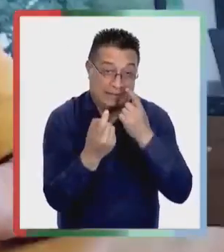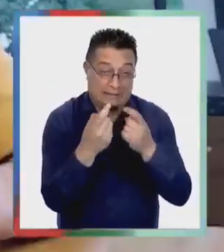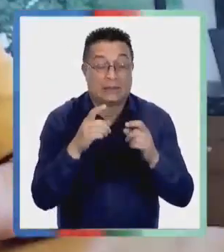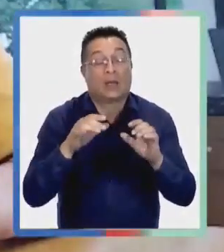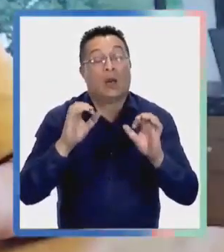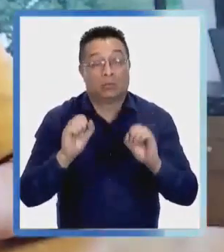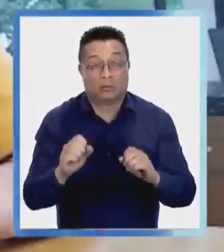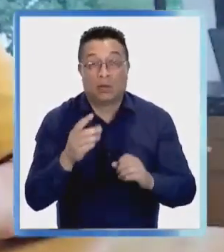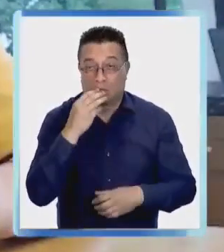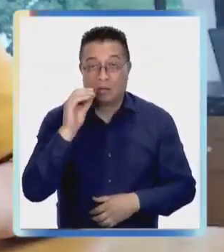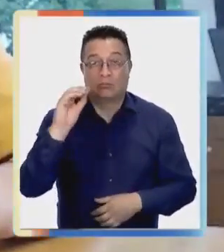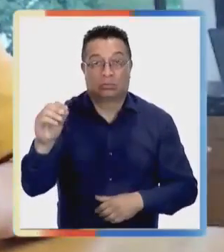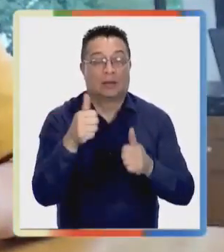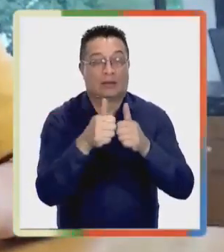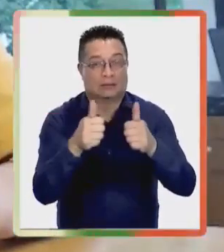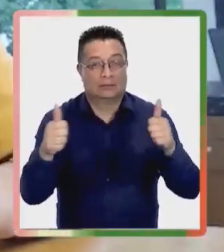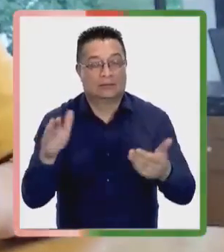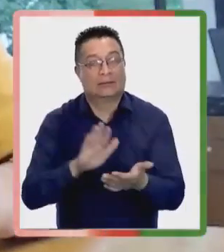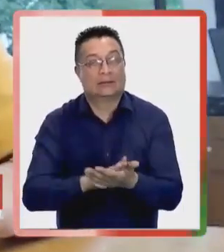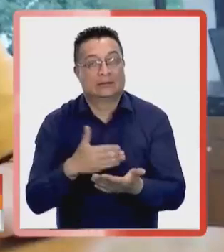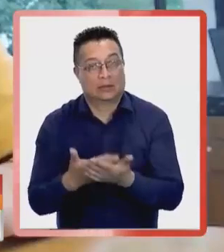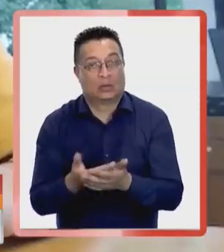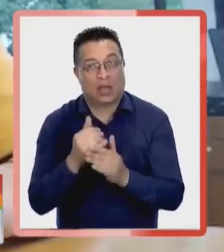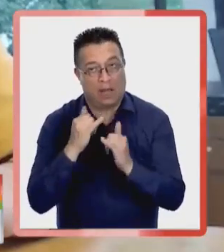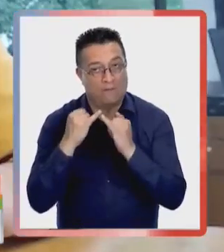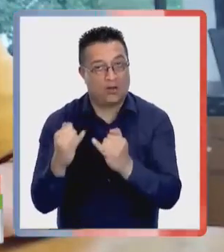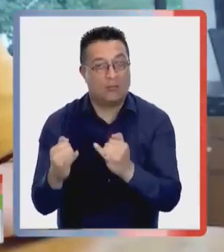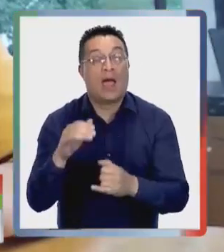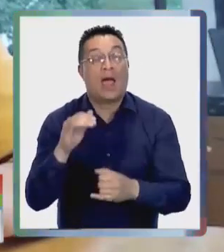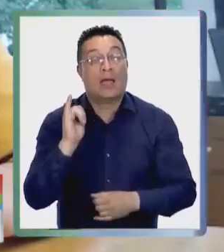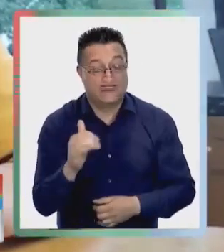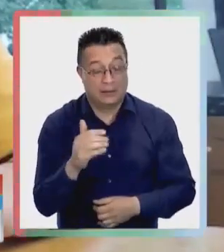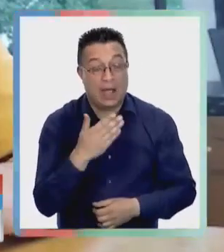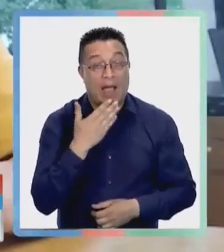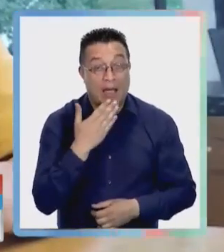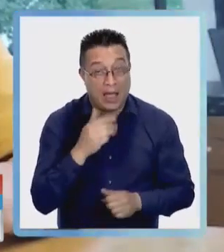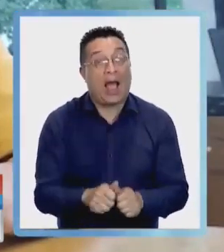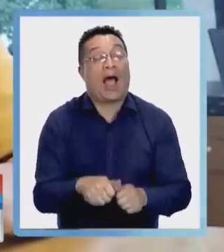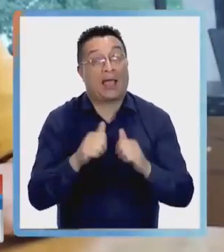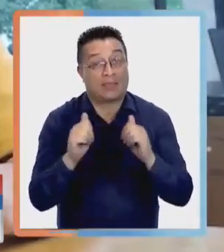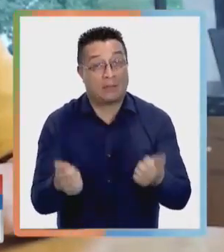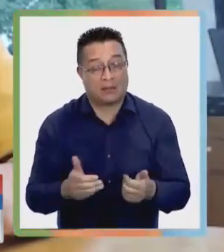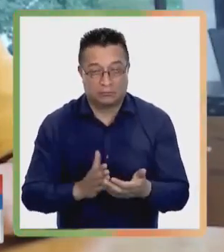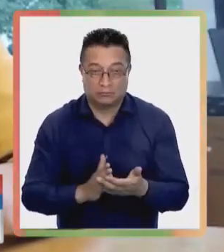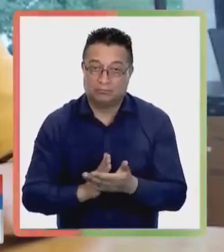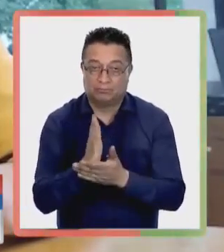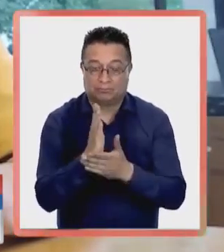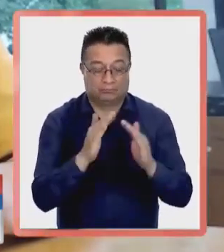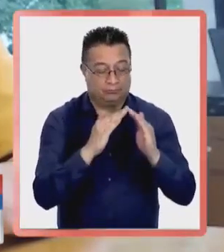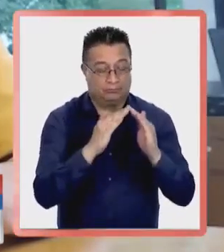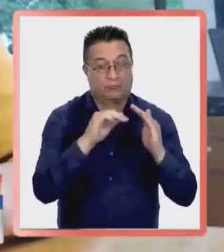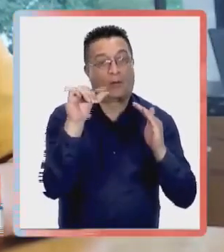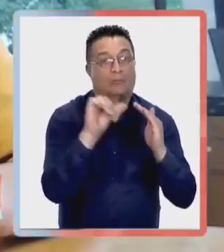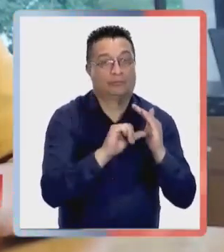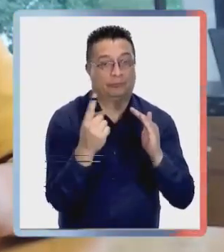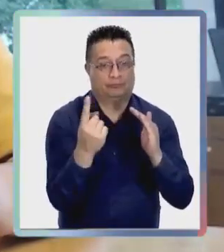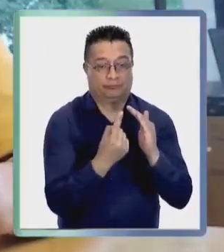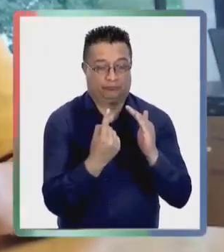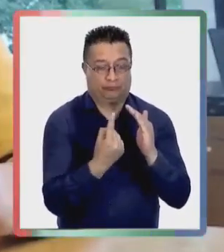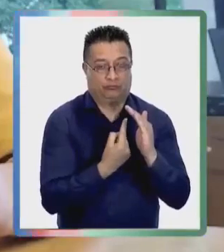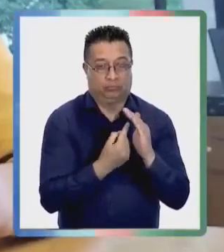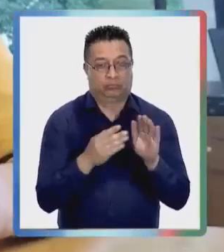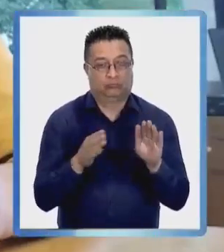notificar a la autoridad sanitaria y por sobre todo comenzar inmediatamente un aislamiento